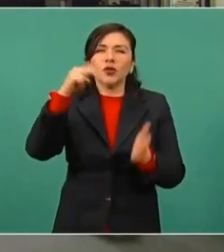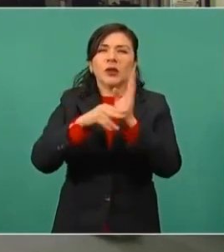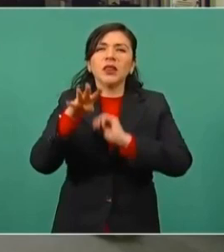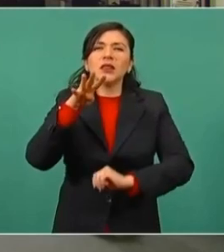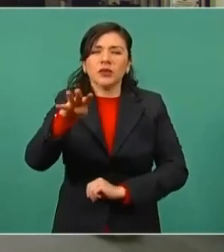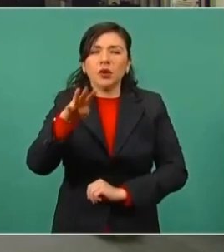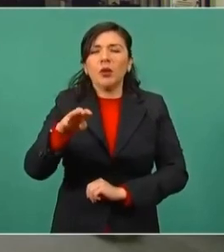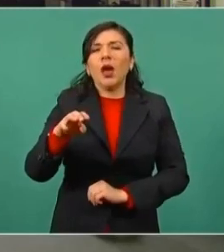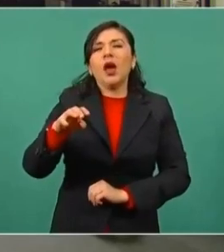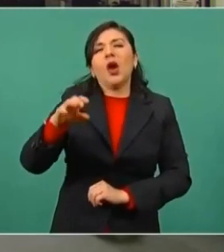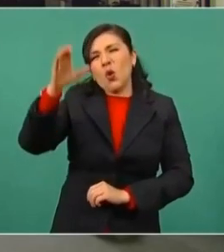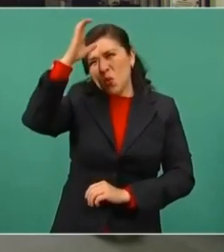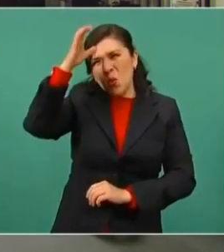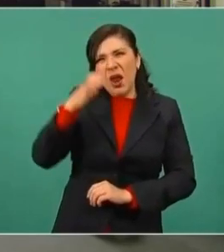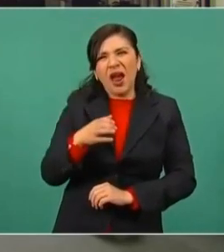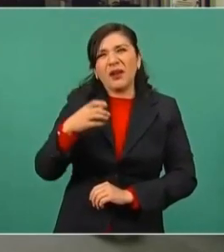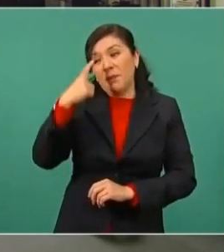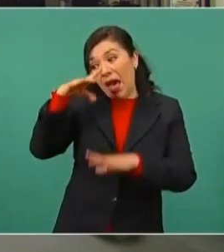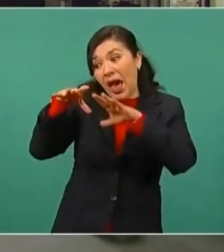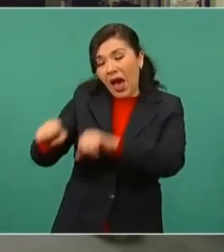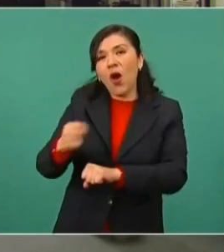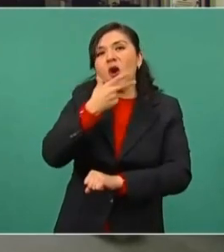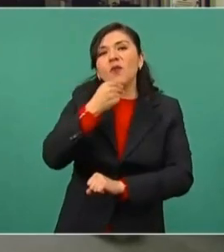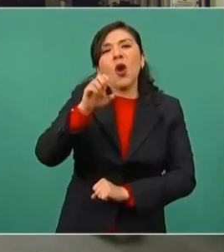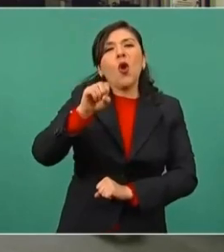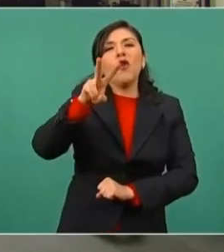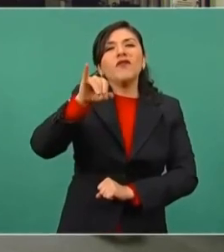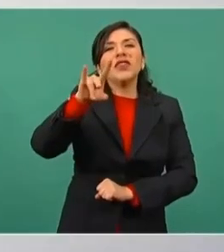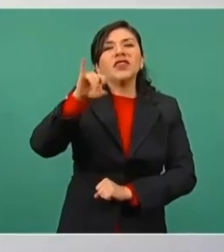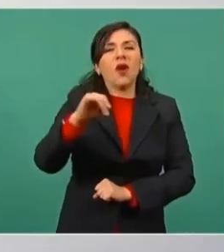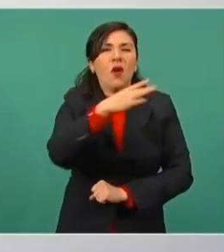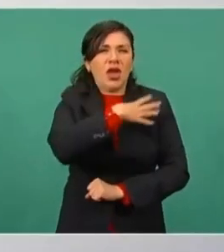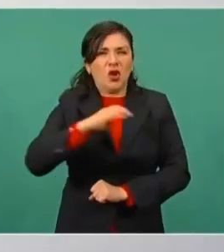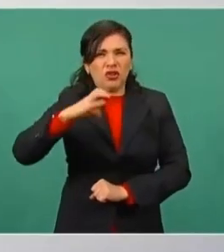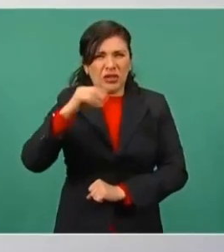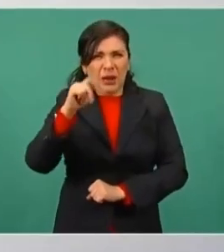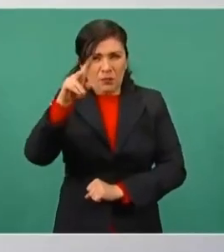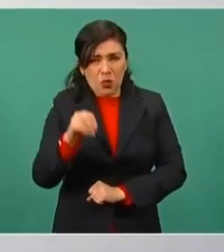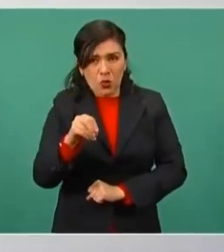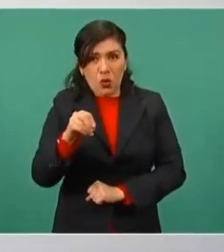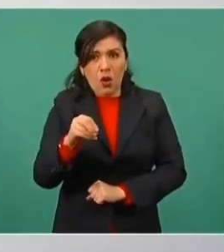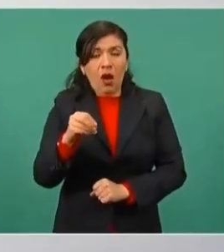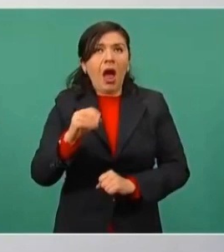Ovidio Guzmán sería todavía una prioridad para su gobierno? Sí, todos.